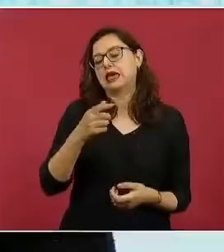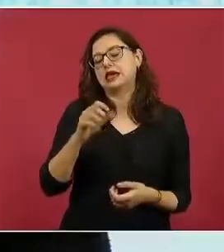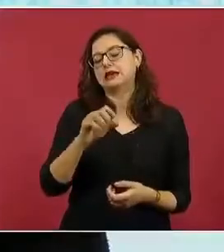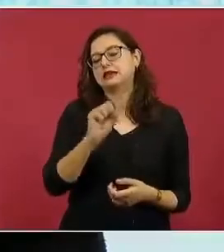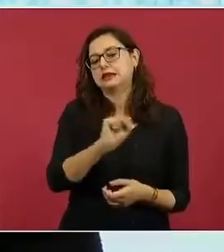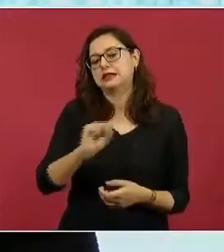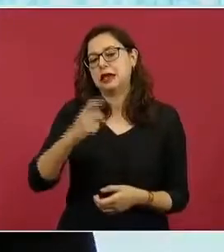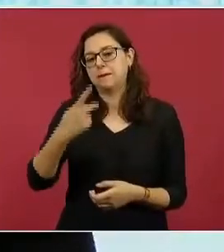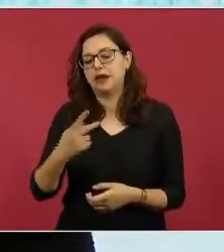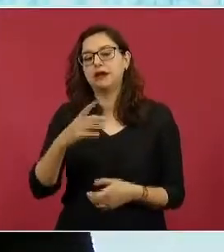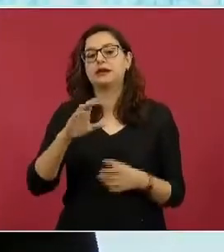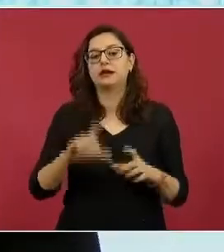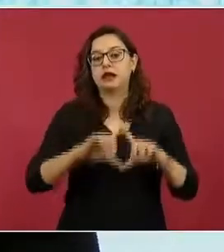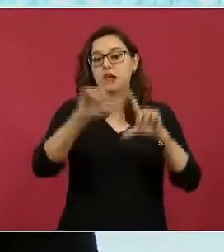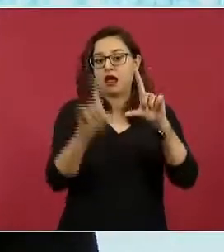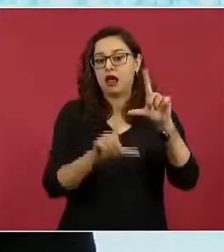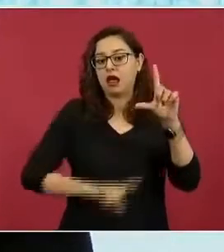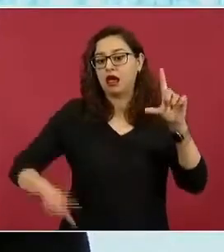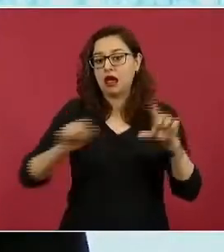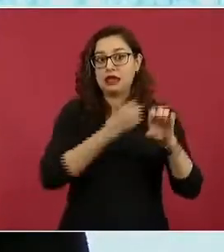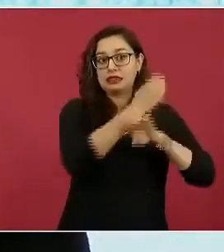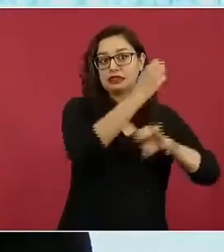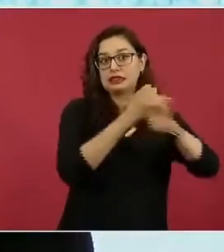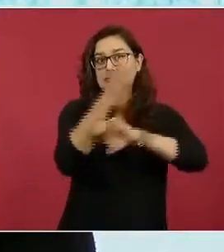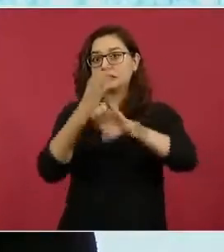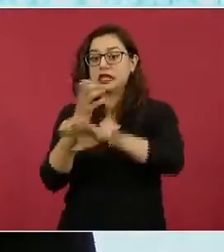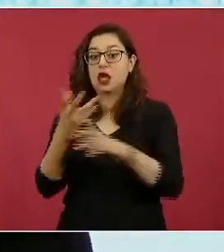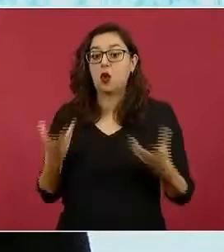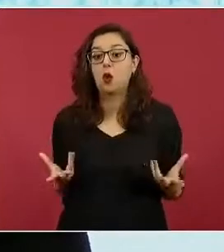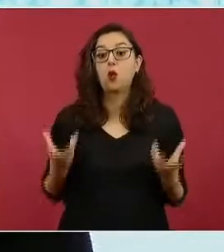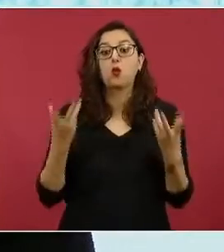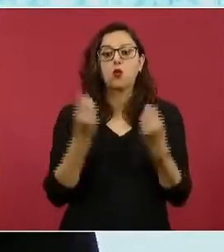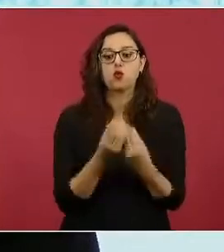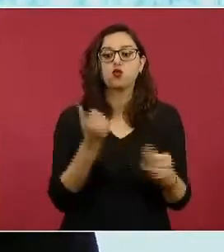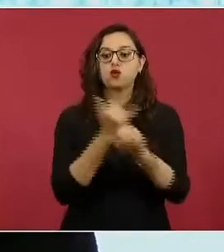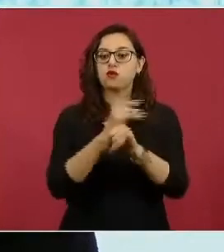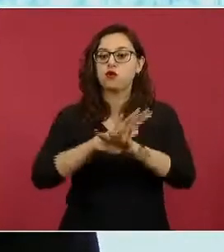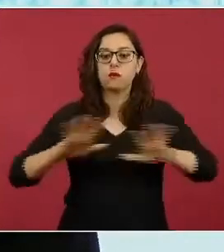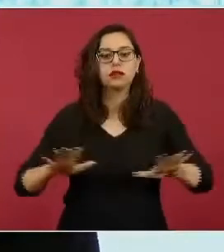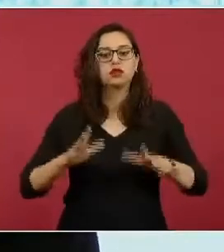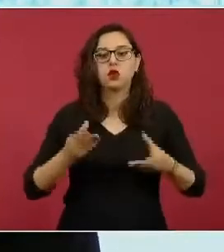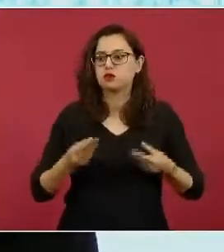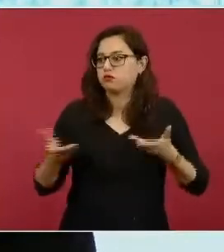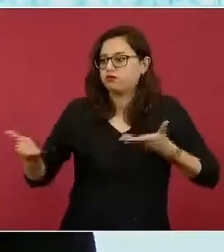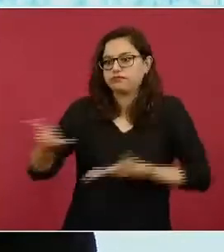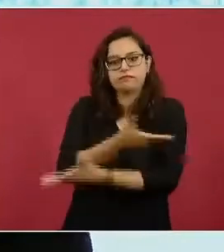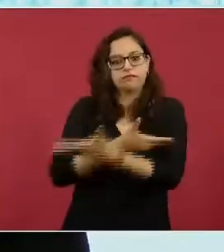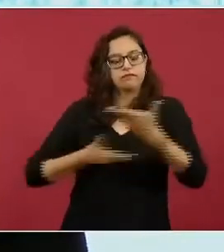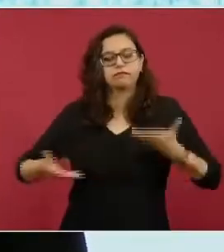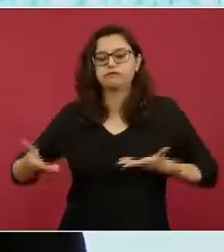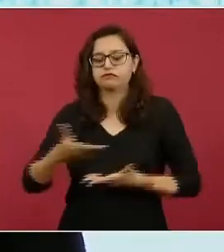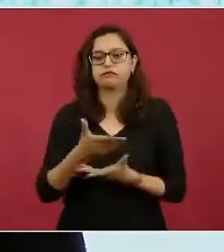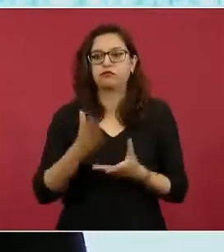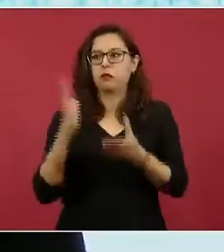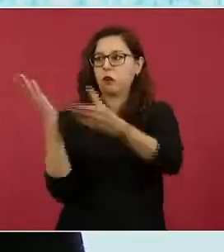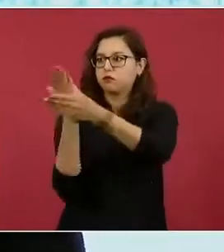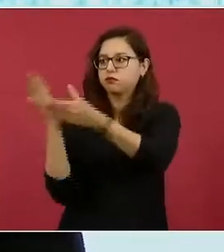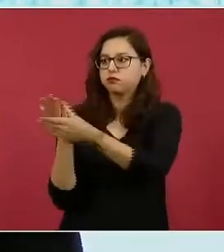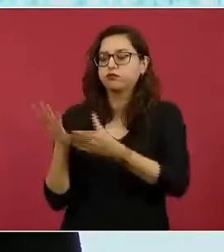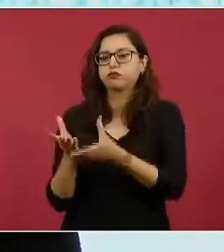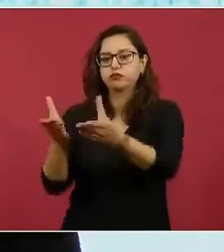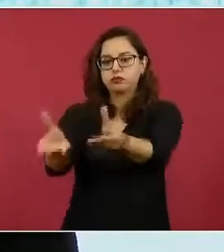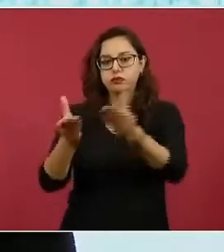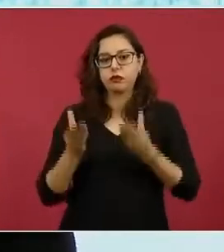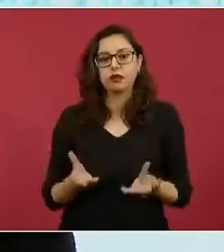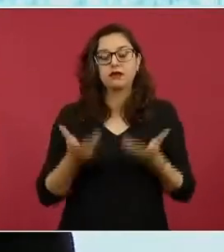pertinentes para compartir con la Secretaría de Gobernación y la Comisión Nacional de Búsqueda toda la información de las diferentes bases de datos. Para encontrar